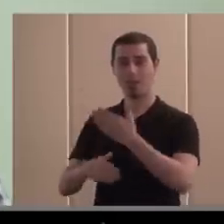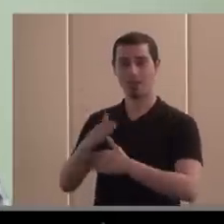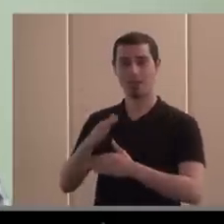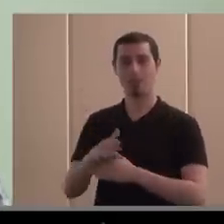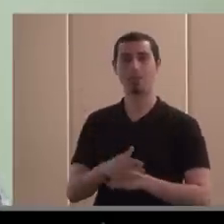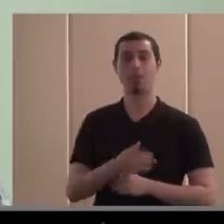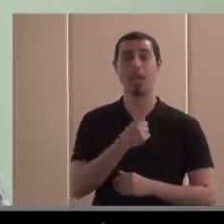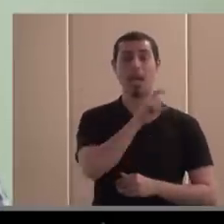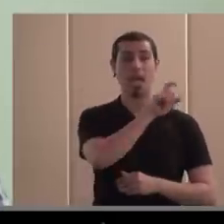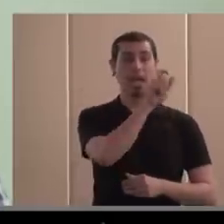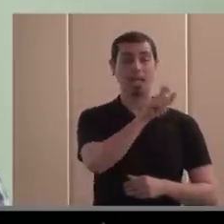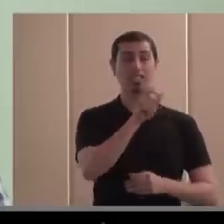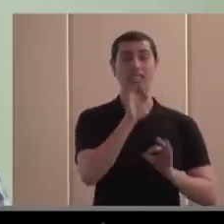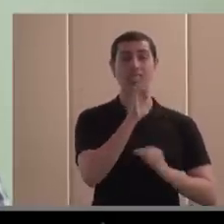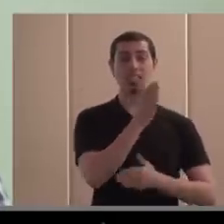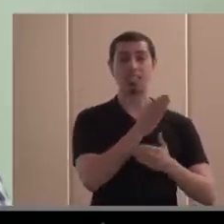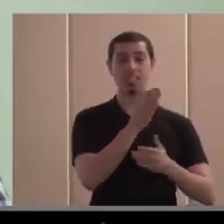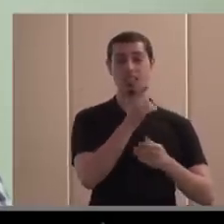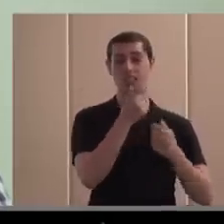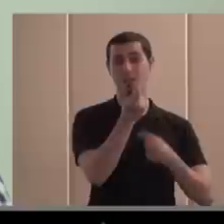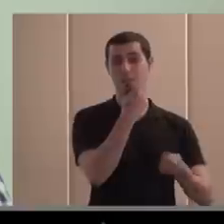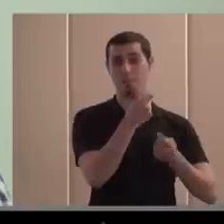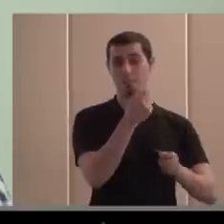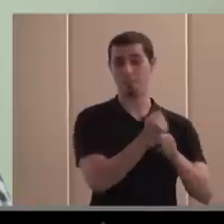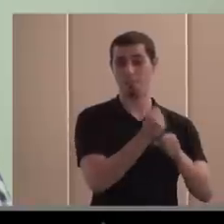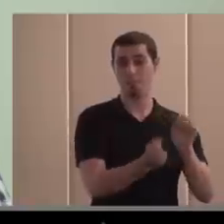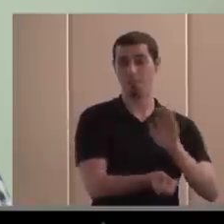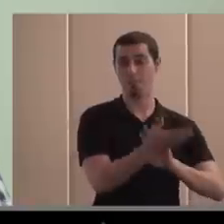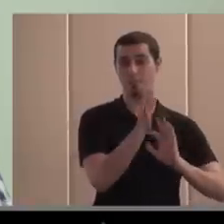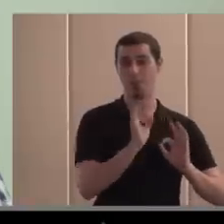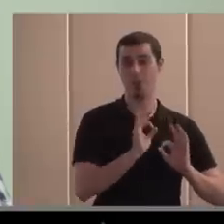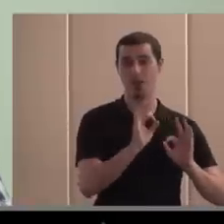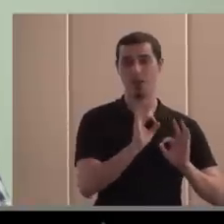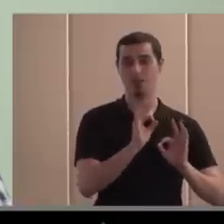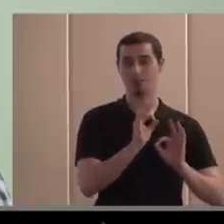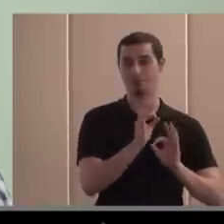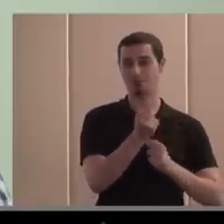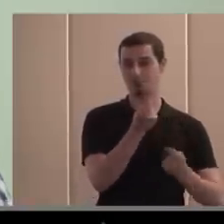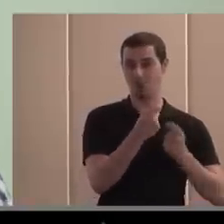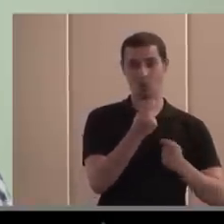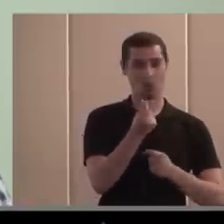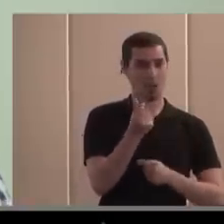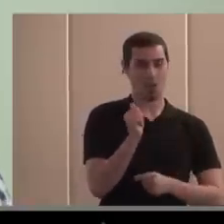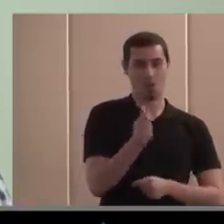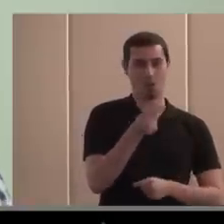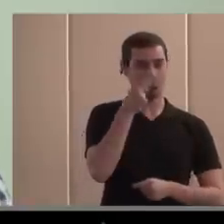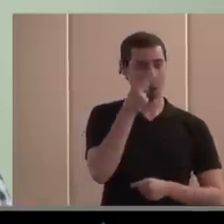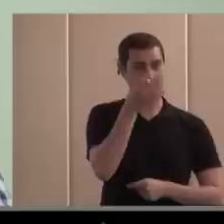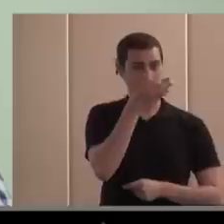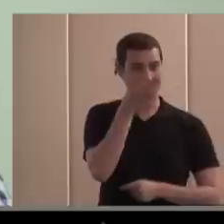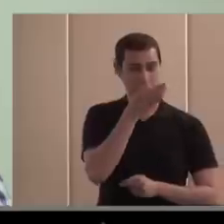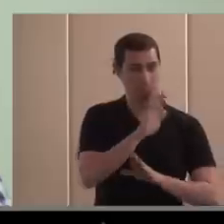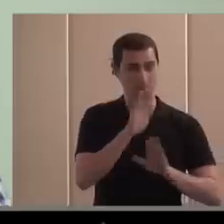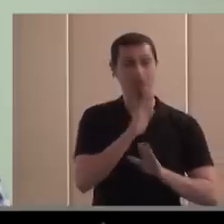empleo, que es el mercado, al menos en las sociedades capitalistas o las sociedades industriales desarrolladas, pues en nuestro caso no nos tenía